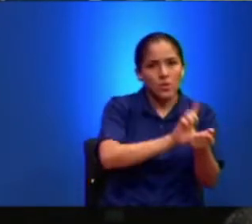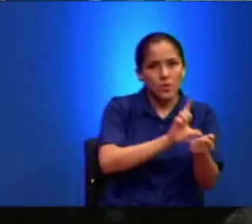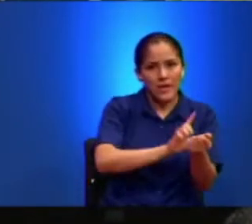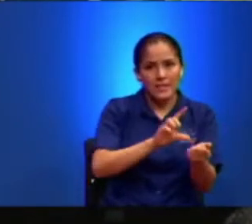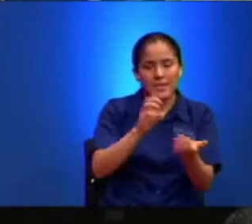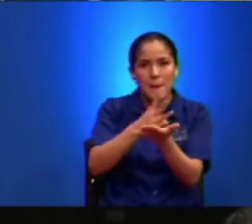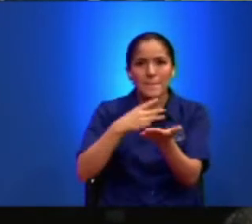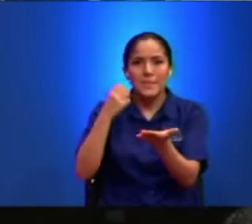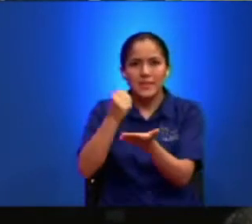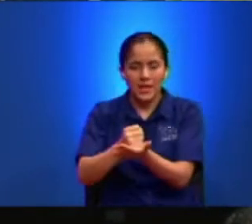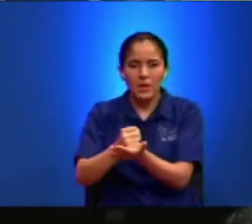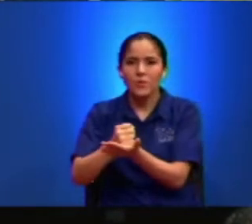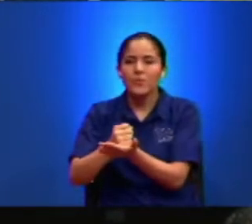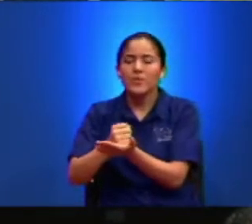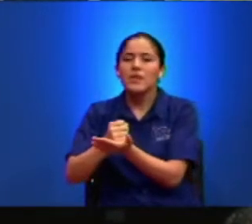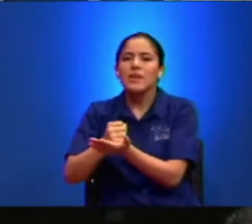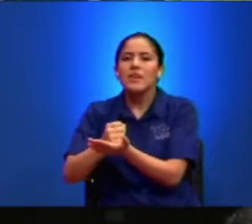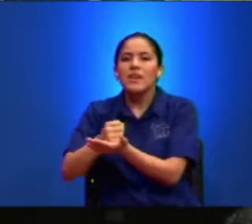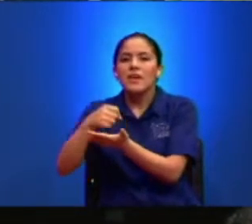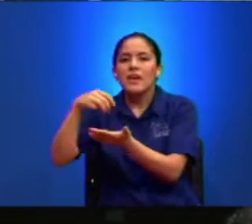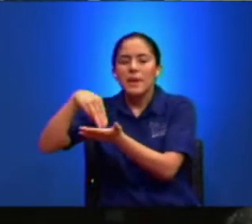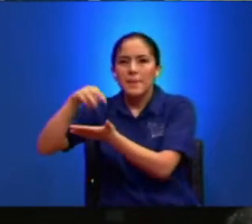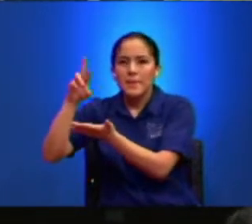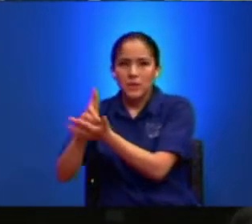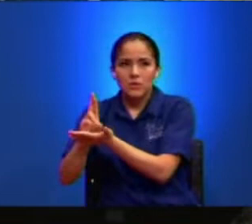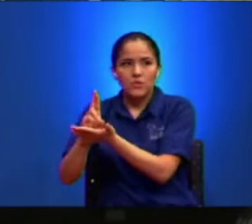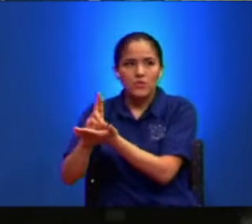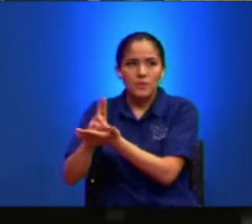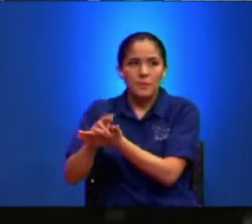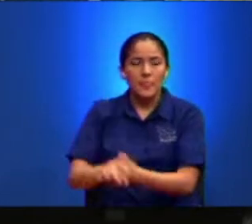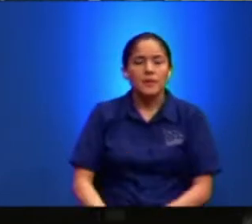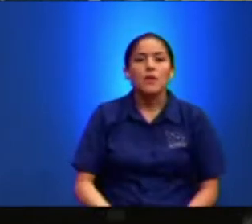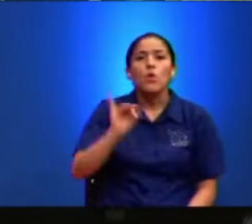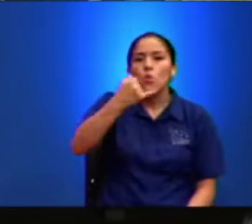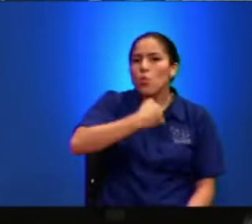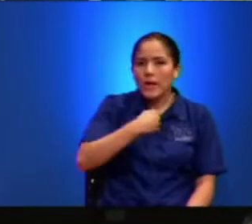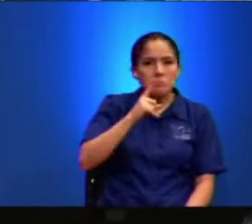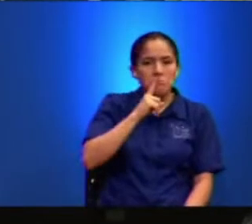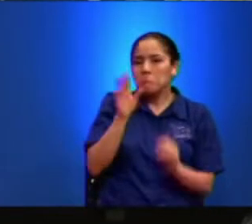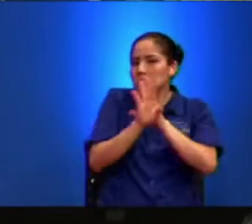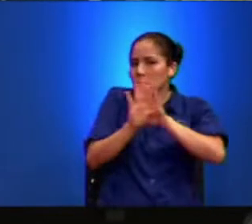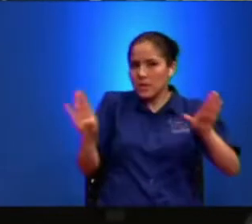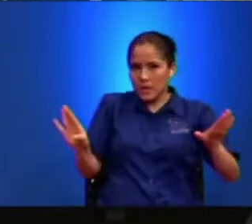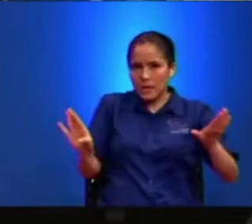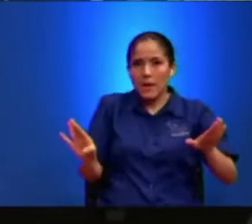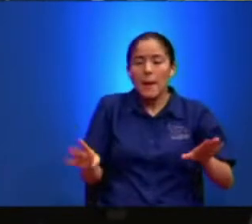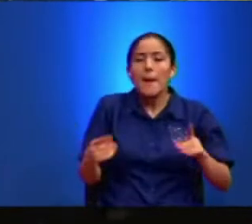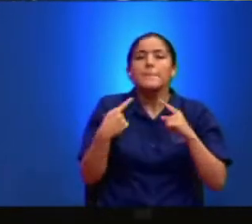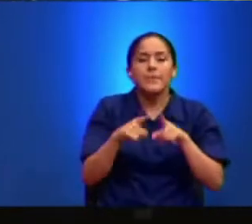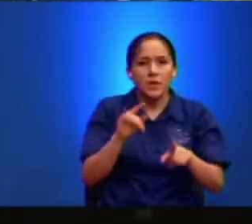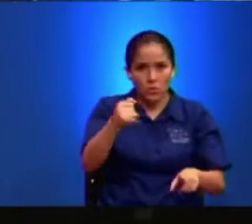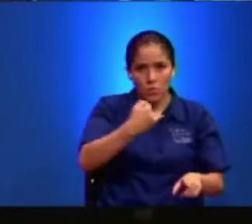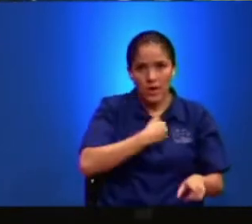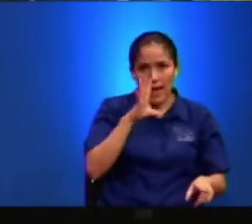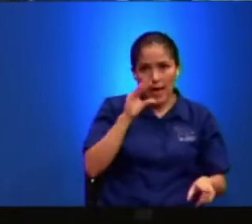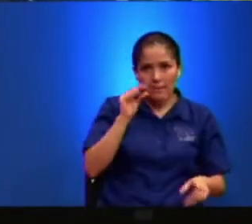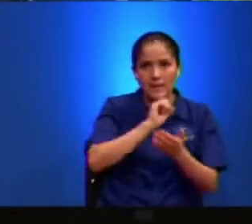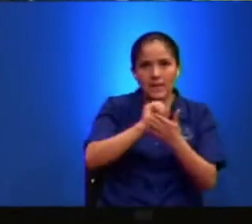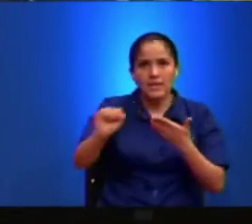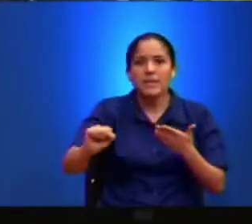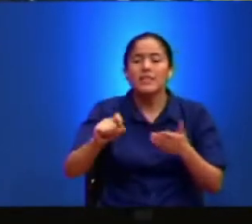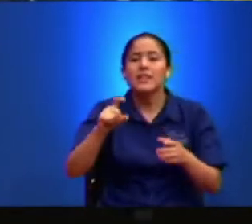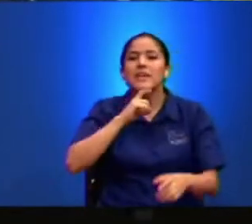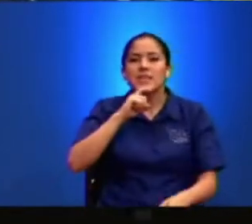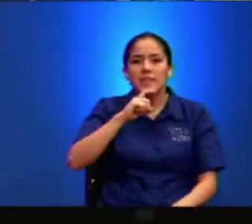Juan No Dispara Todo Lo De La Santa Cena A Partir Del Capítulo 12 Si mal No Recuerdo Cuando